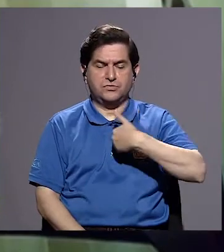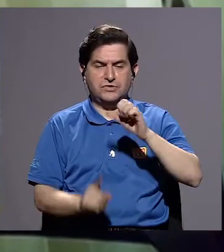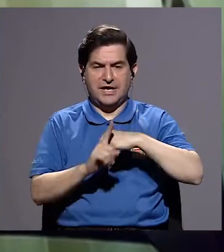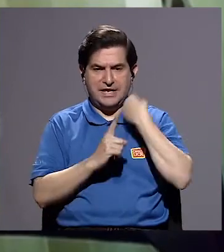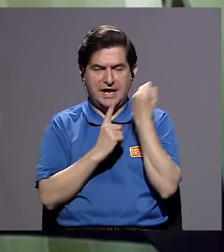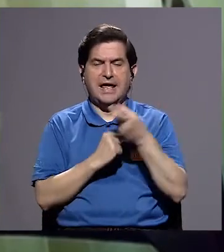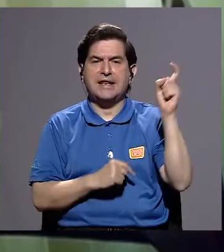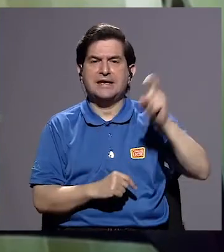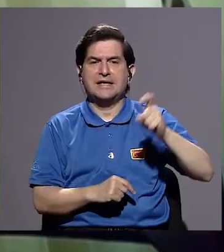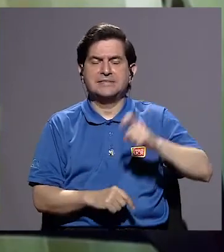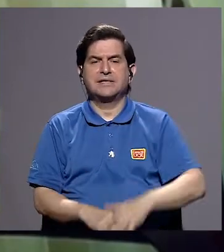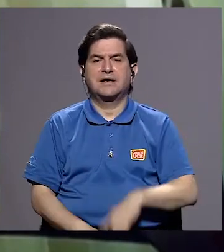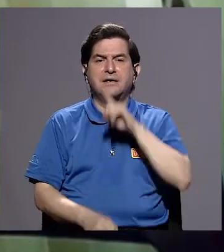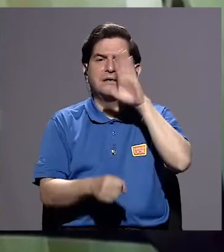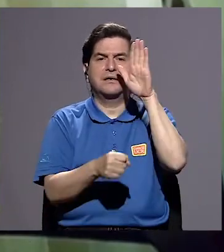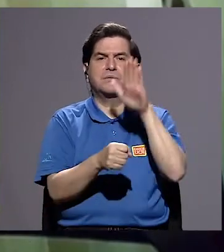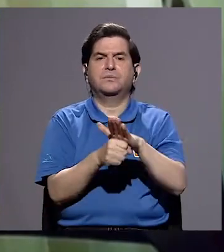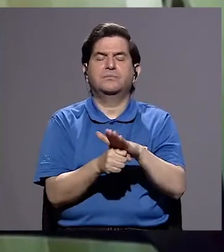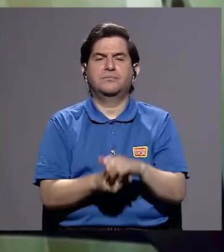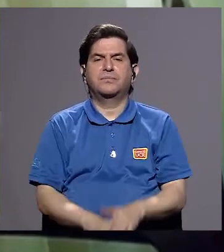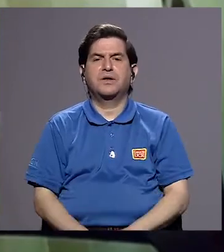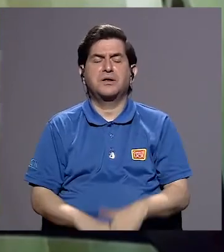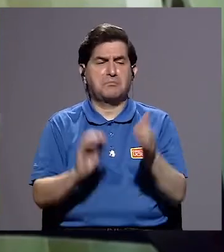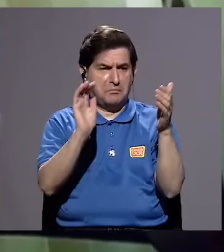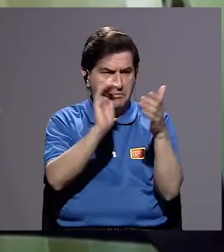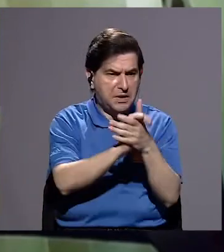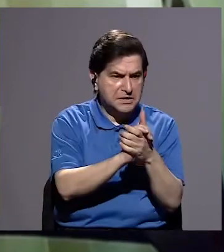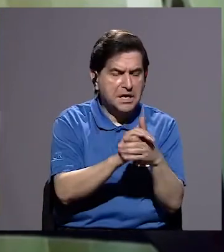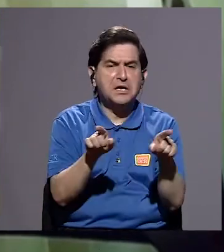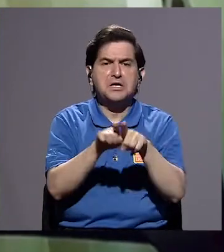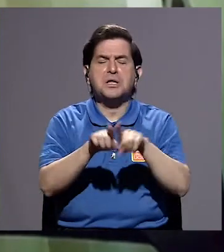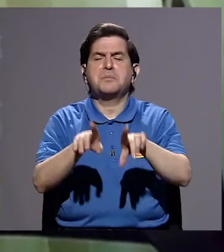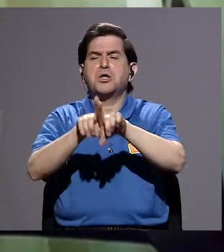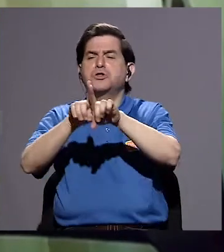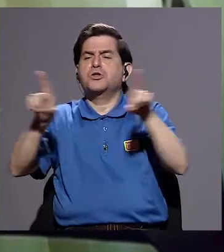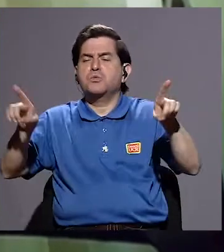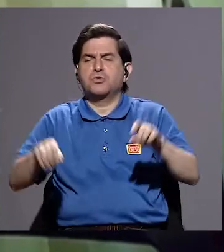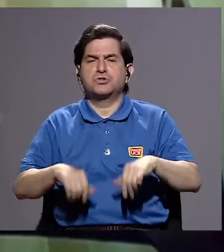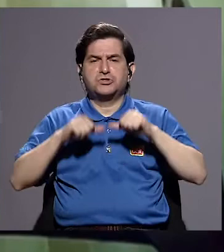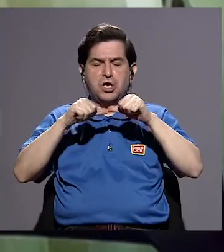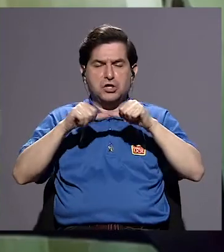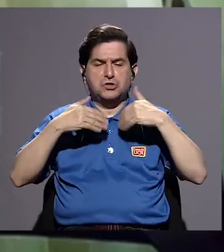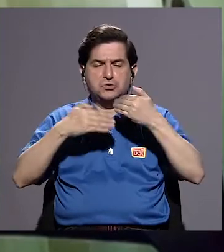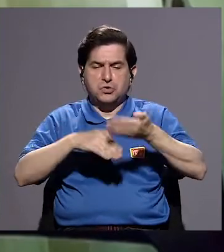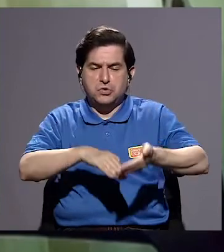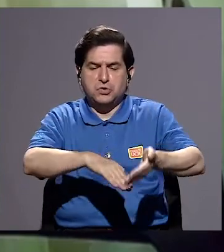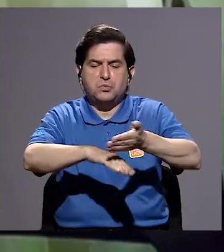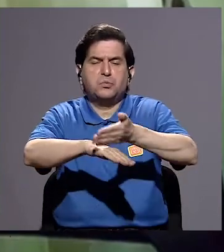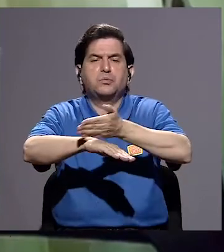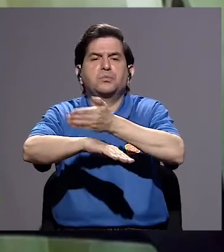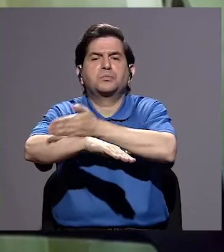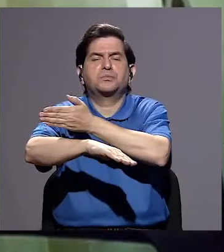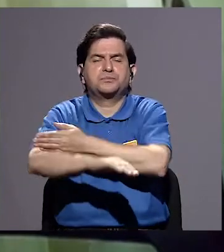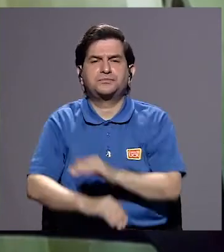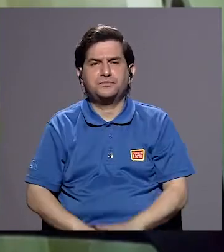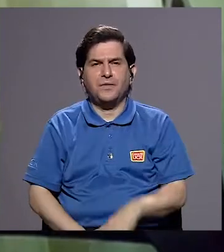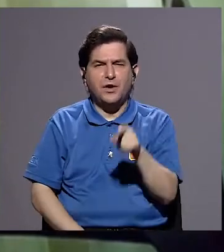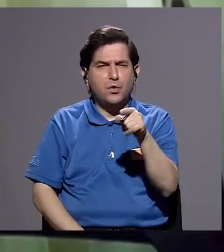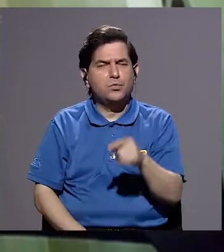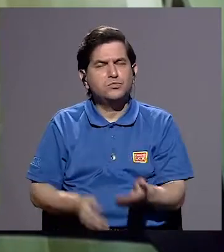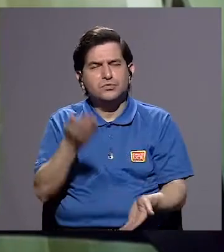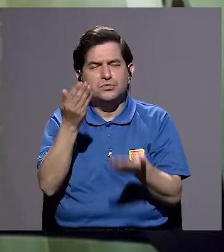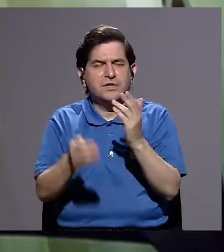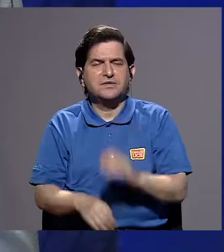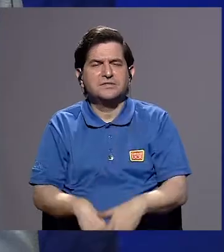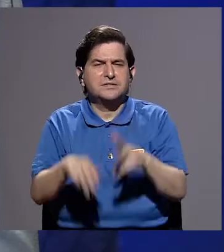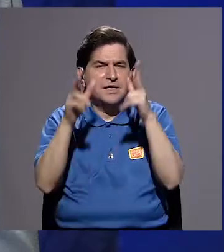las condiciones necesarias para hacerlo. Nos casamos y nos divorciamos y seguimos adelante. ¿Percibe